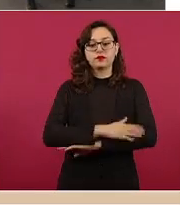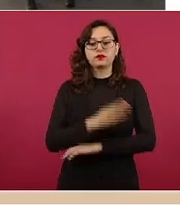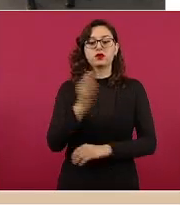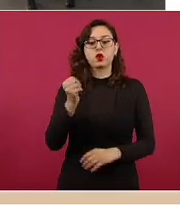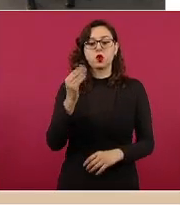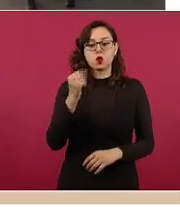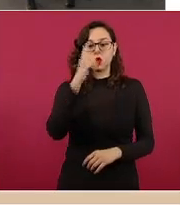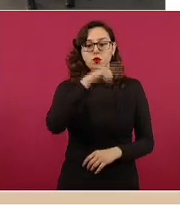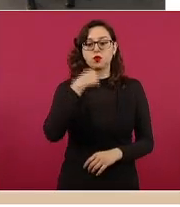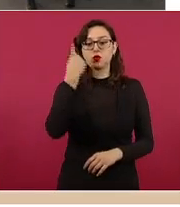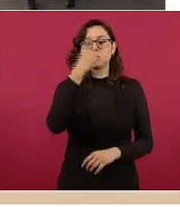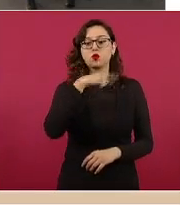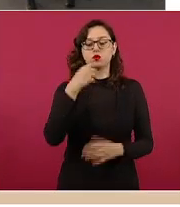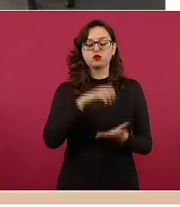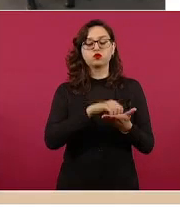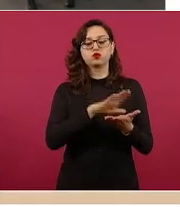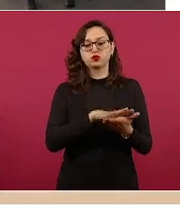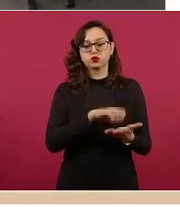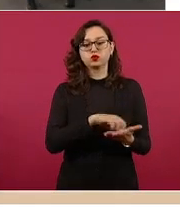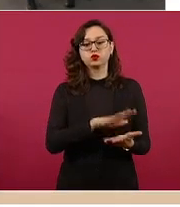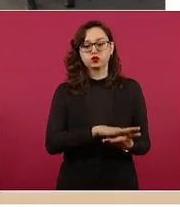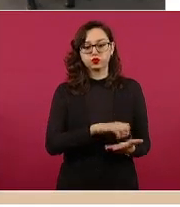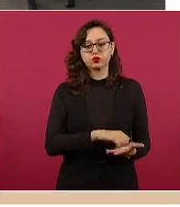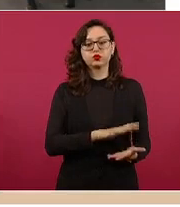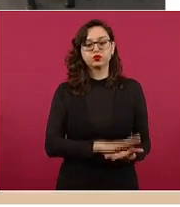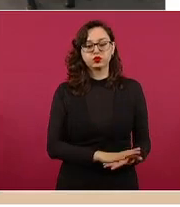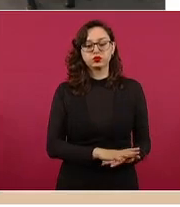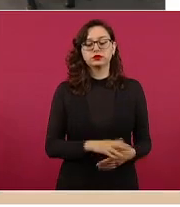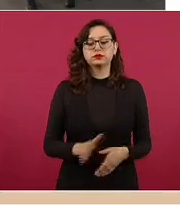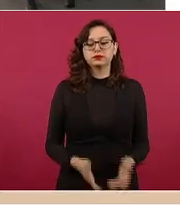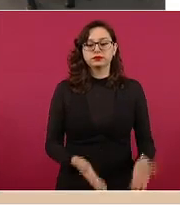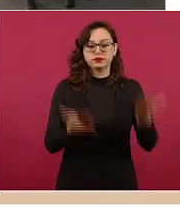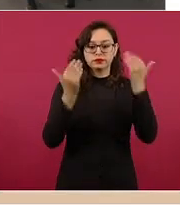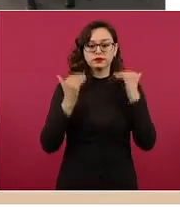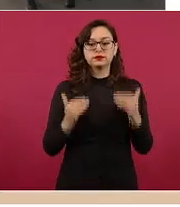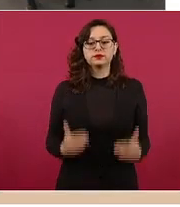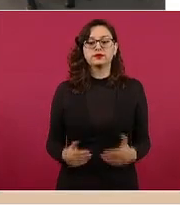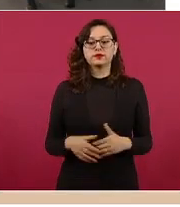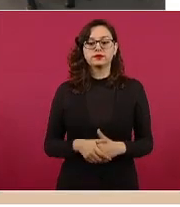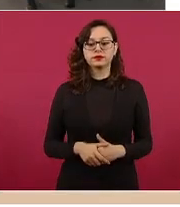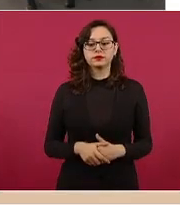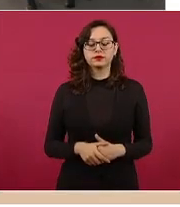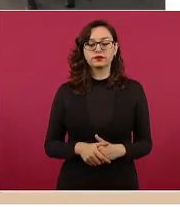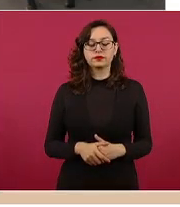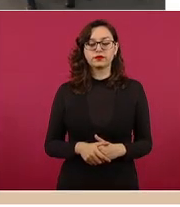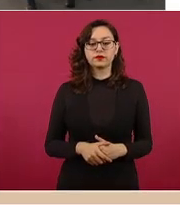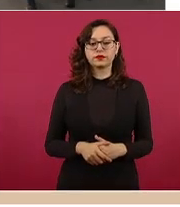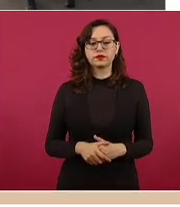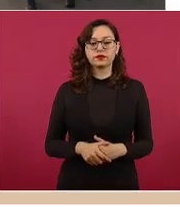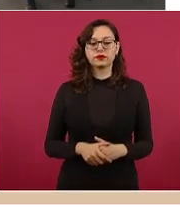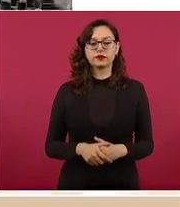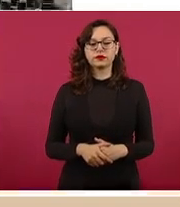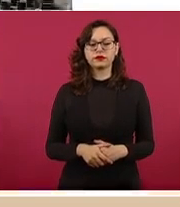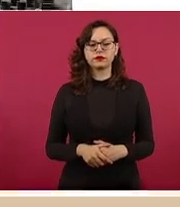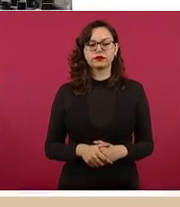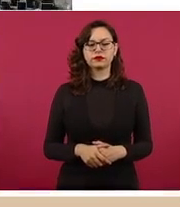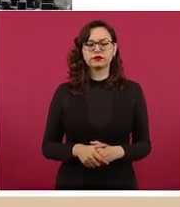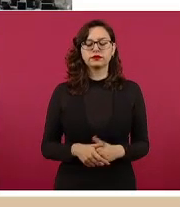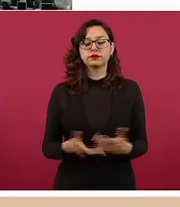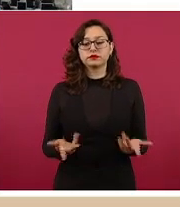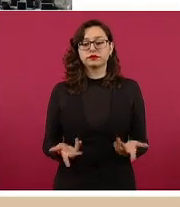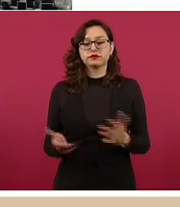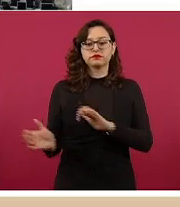cuales se establecieron las diferentes mesas de trabajo. La siguiente, por favor. Nos muestra cómo estuvo la jornada a nivel de